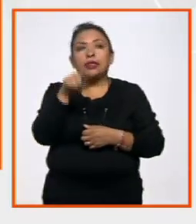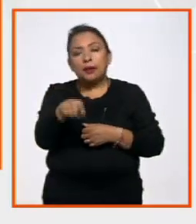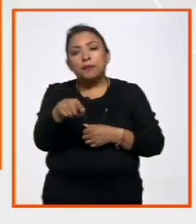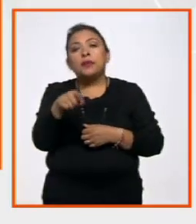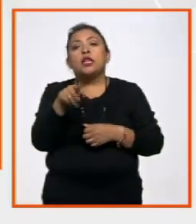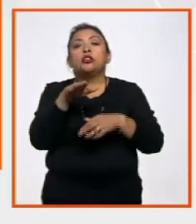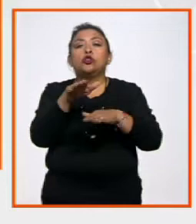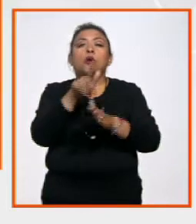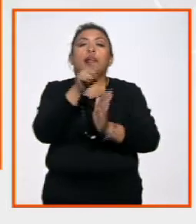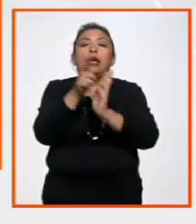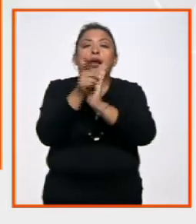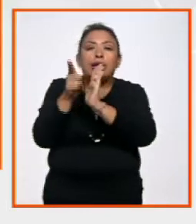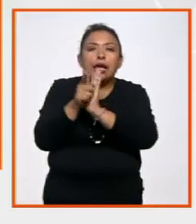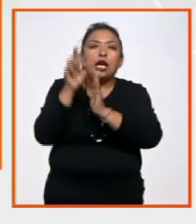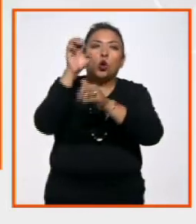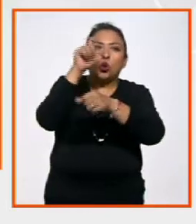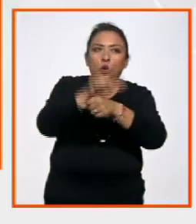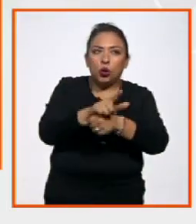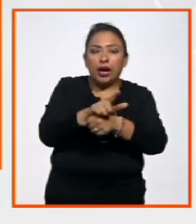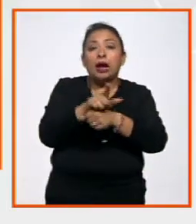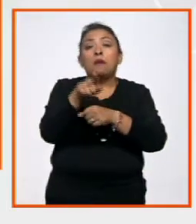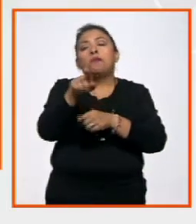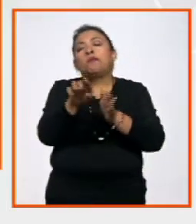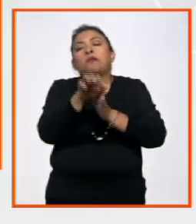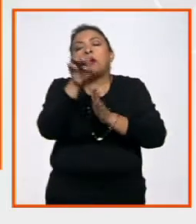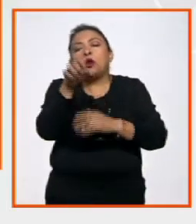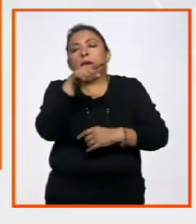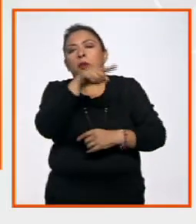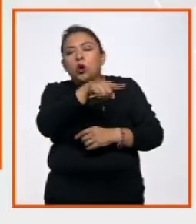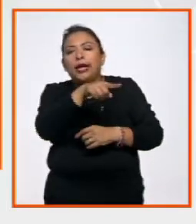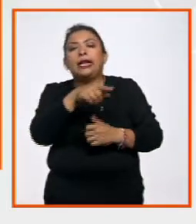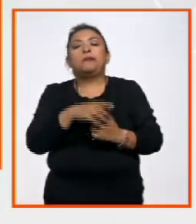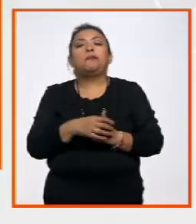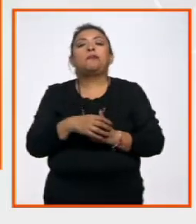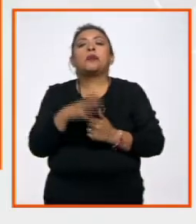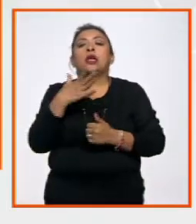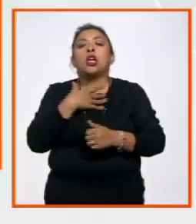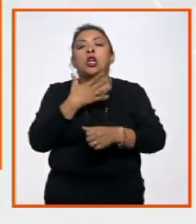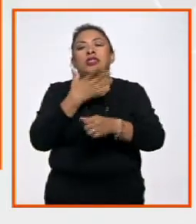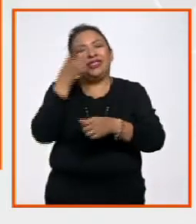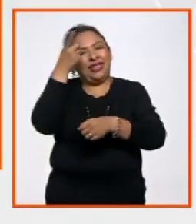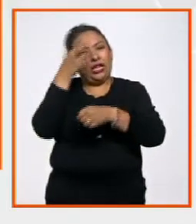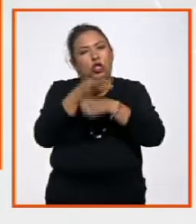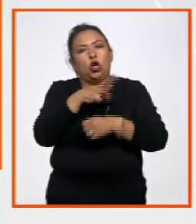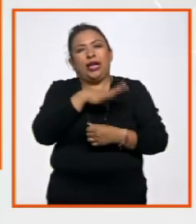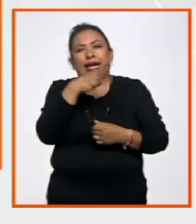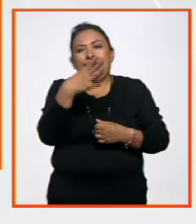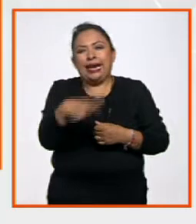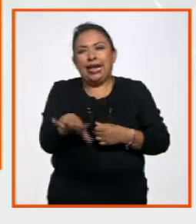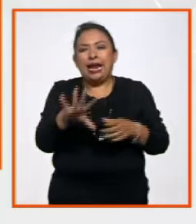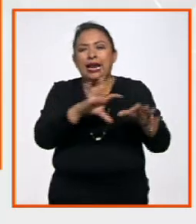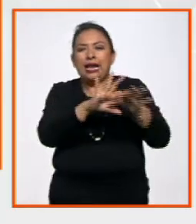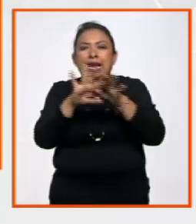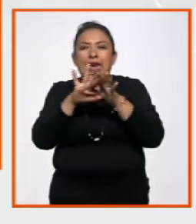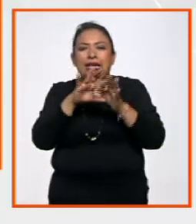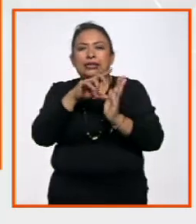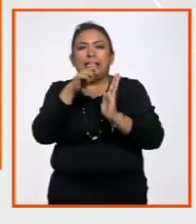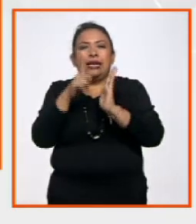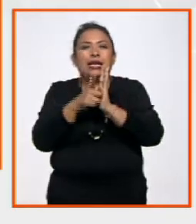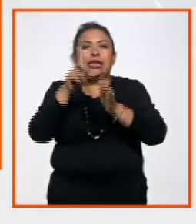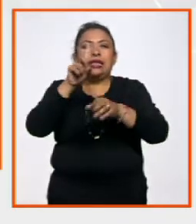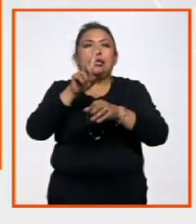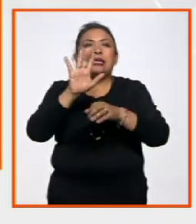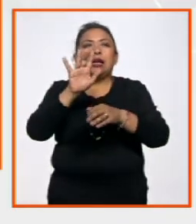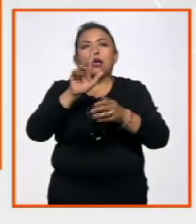ámbito legislativo y cultural. Fue, por ejemplo, el director general del enlace legislativo del ya